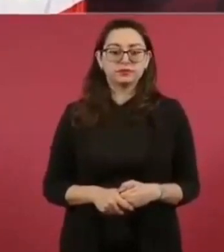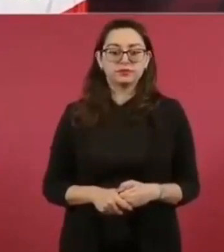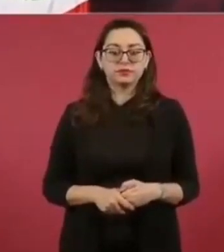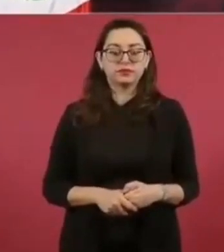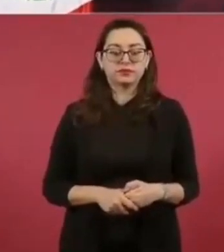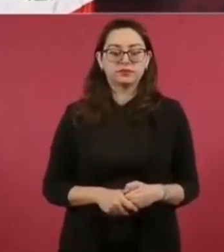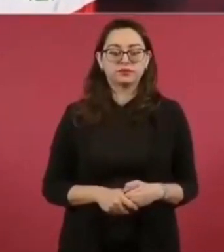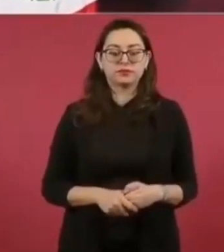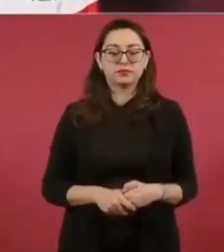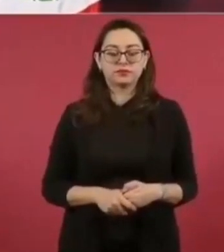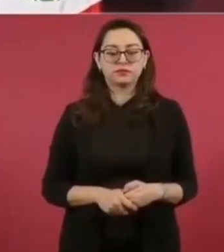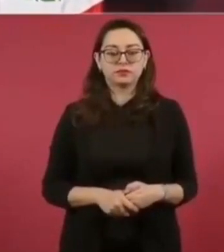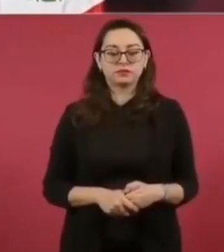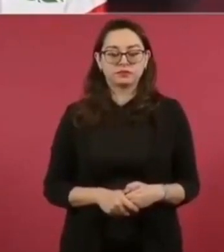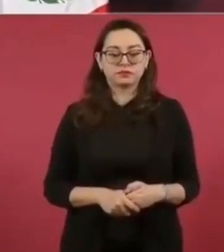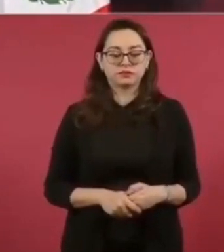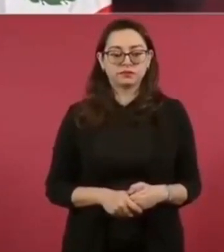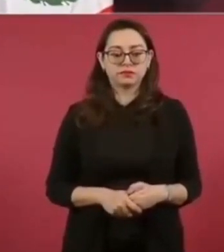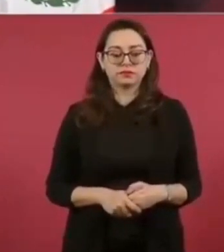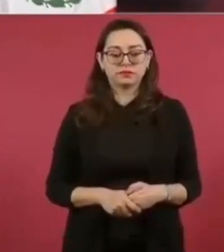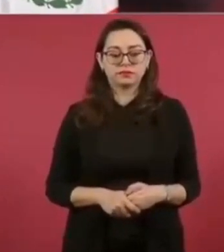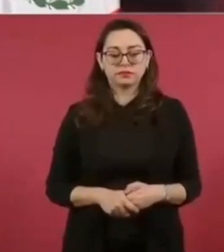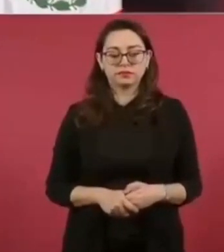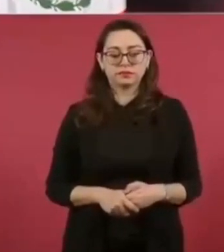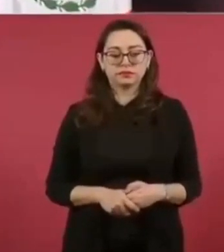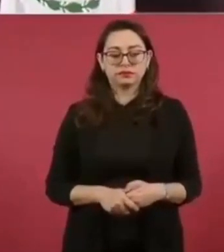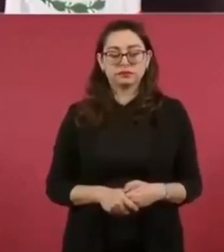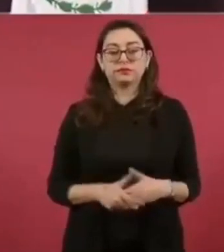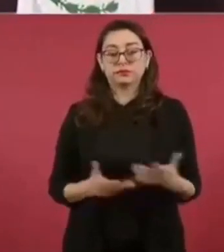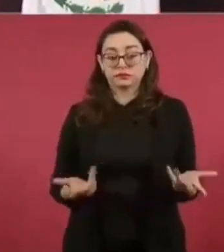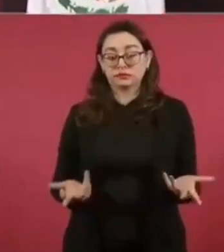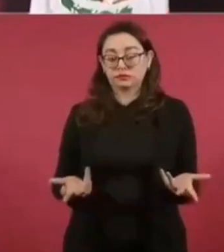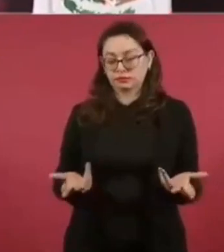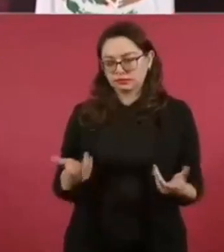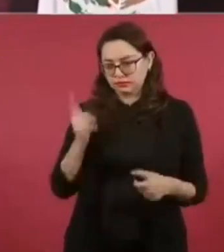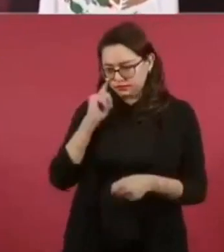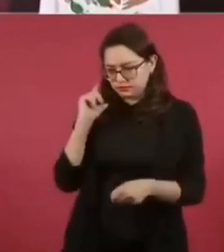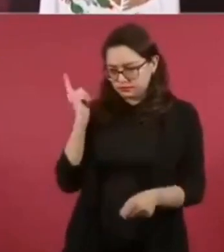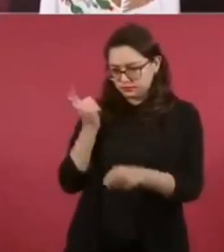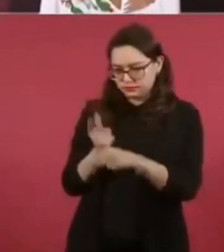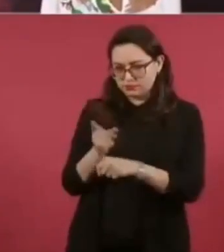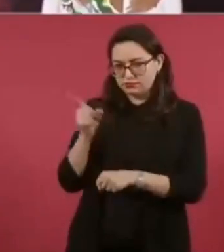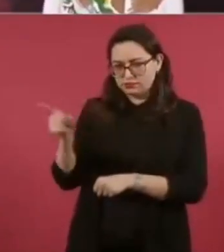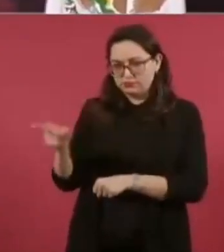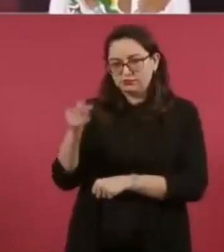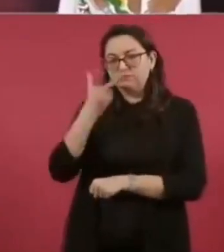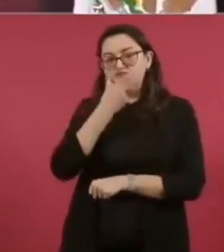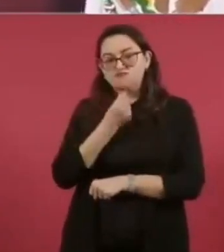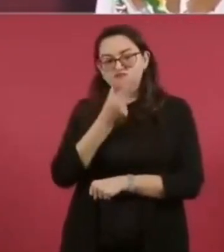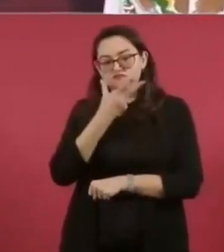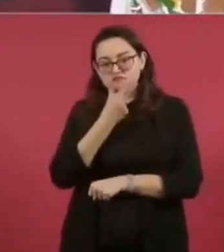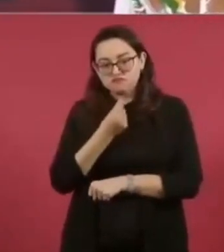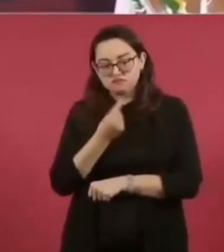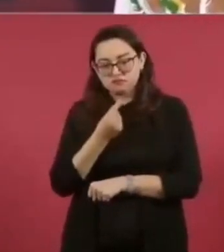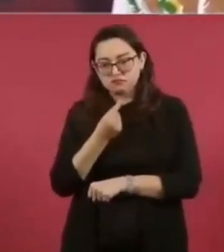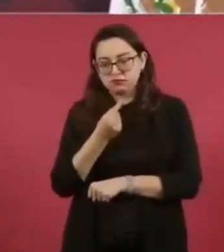sí traía las manchas, porque había ayudado